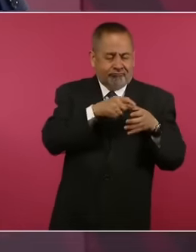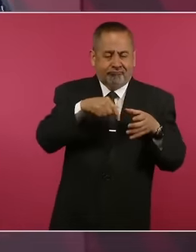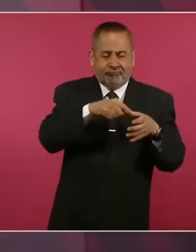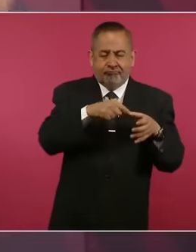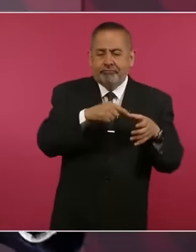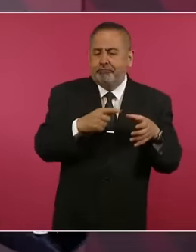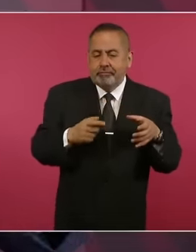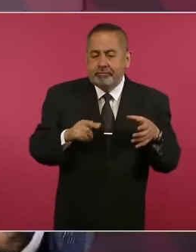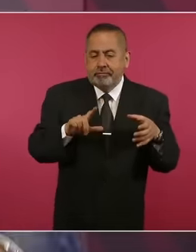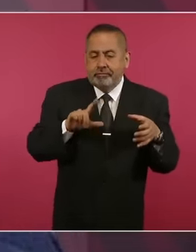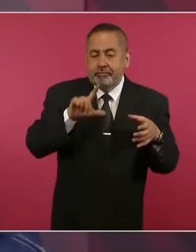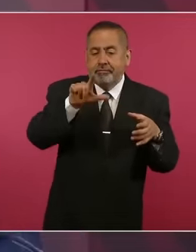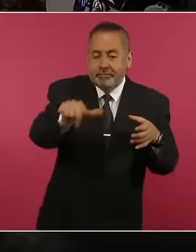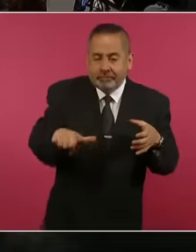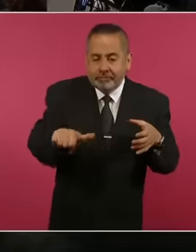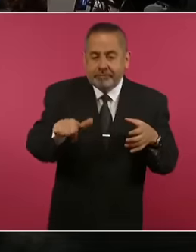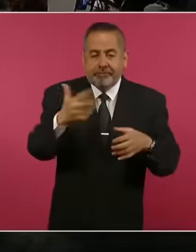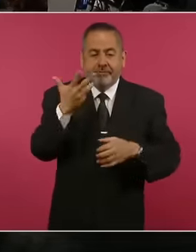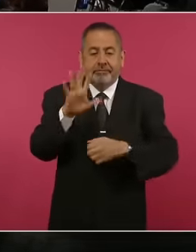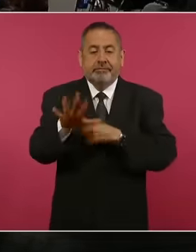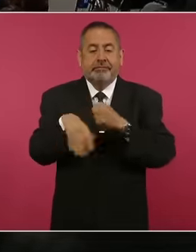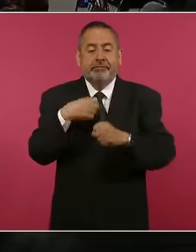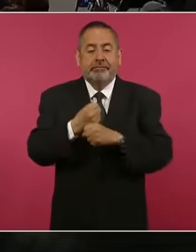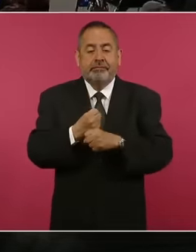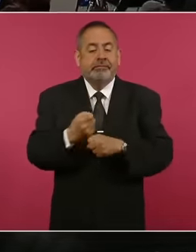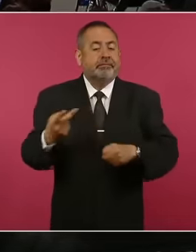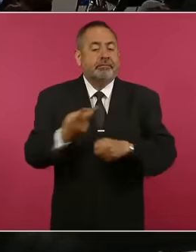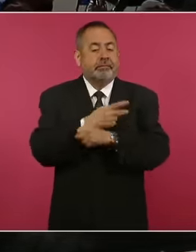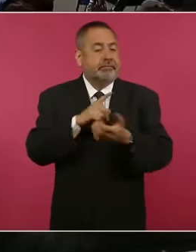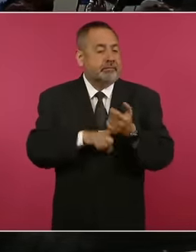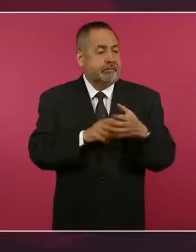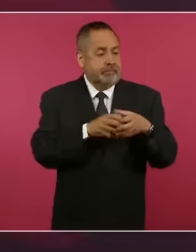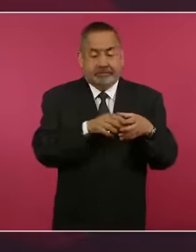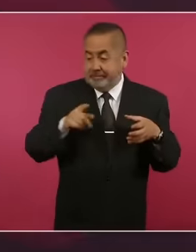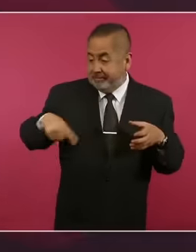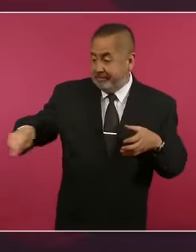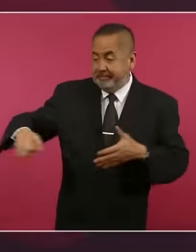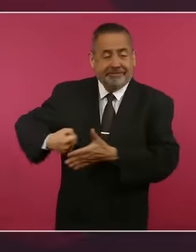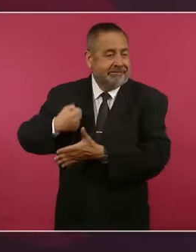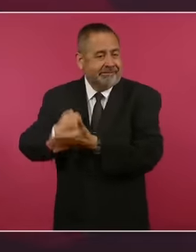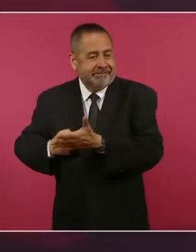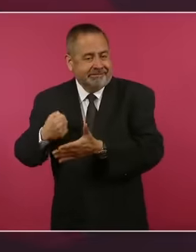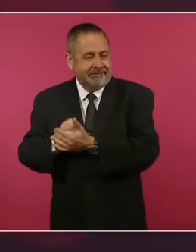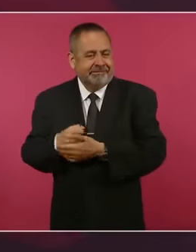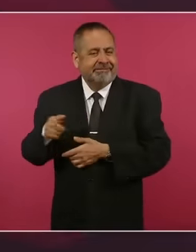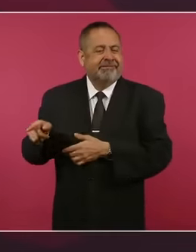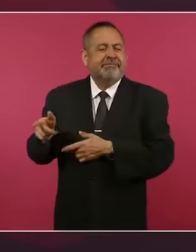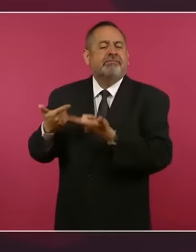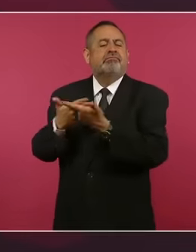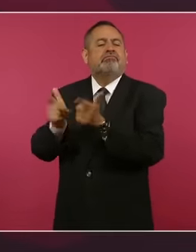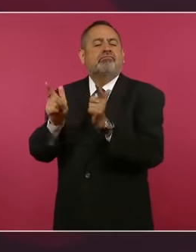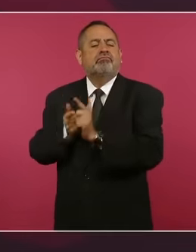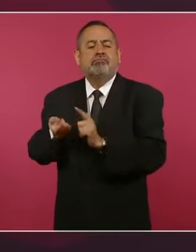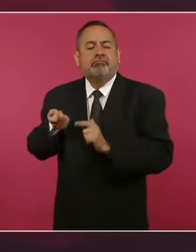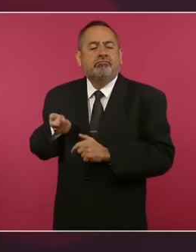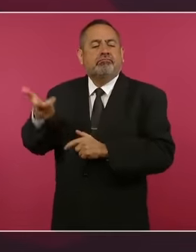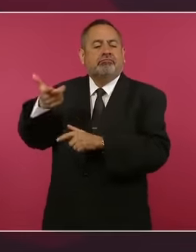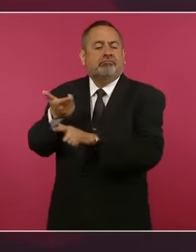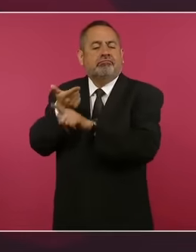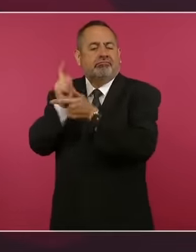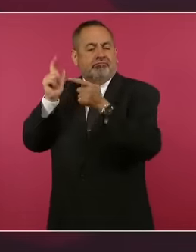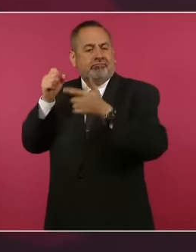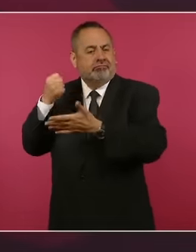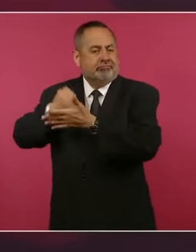años después, cuando triunfan los liberales y